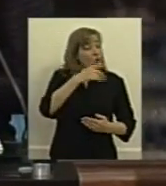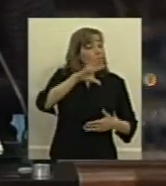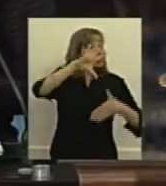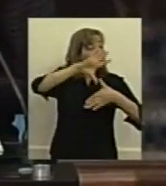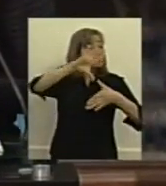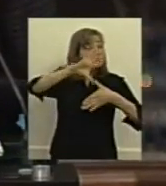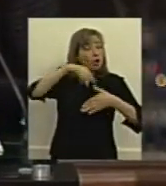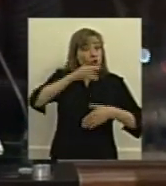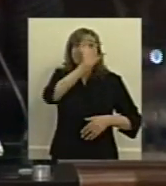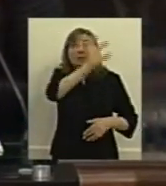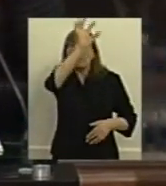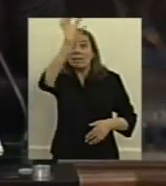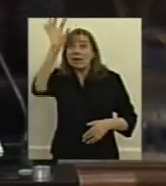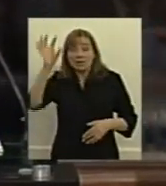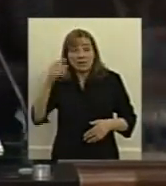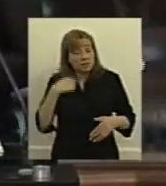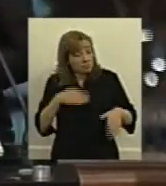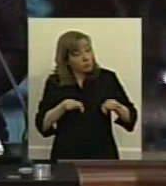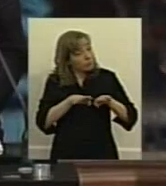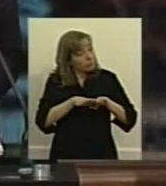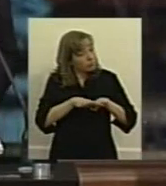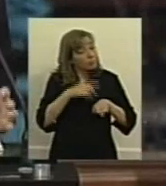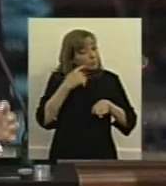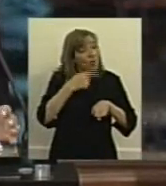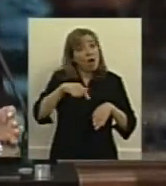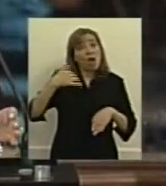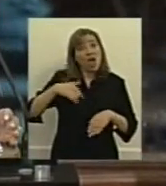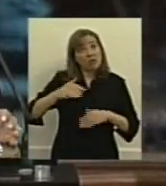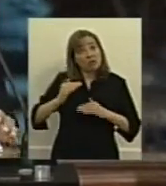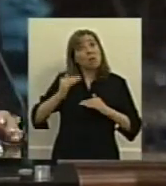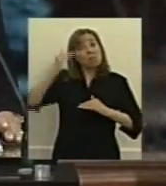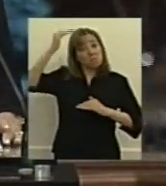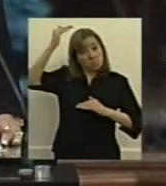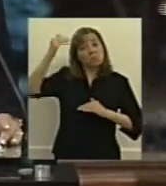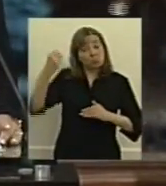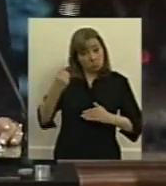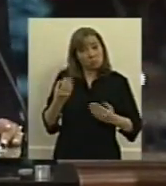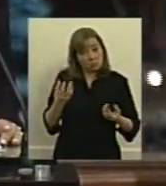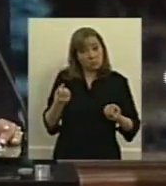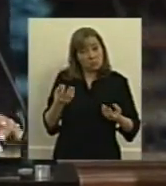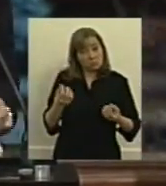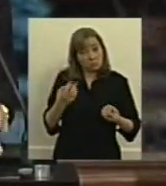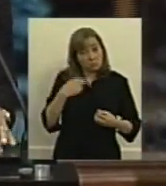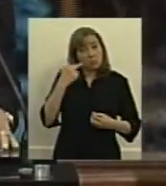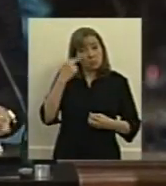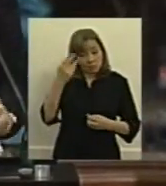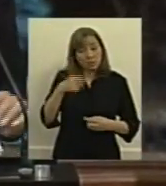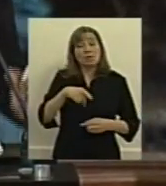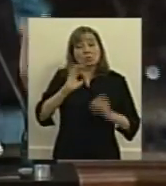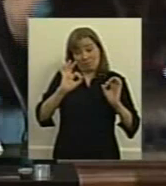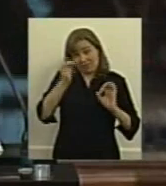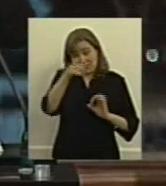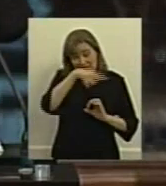también es un buen sistema de salud hoy está como ustedes saben la administración en manos de las provincias